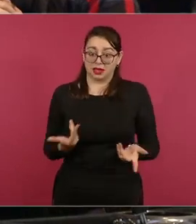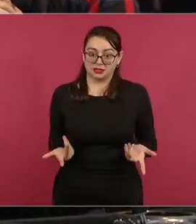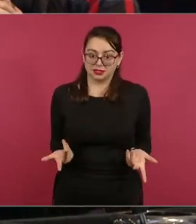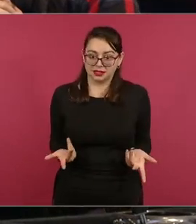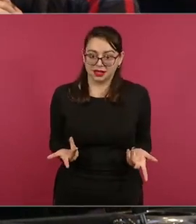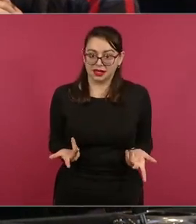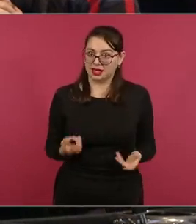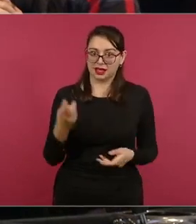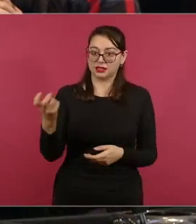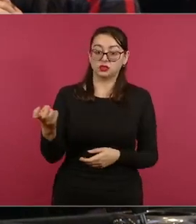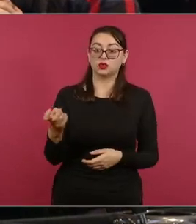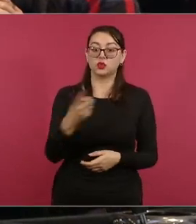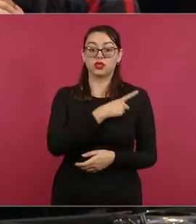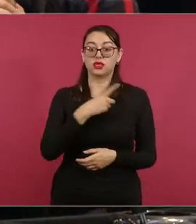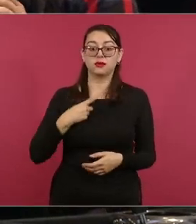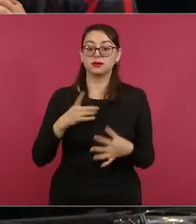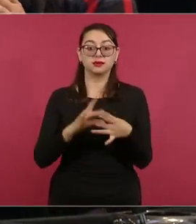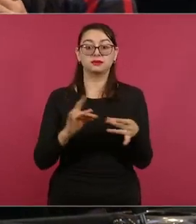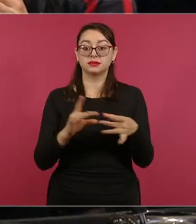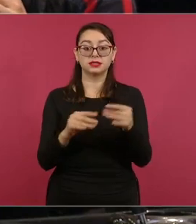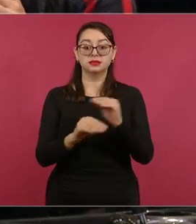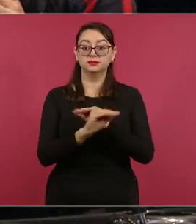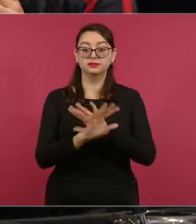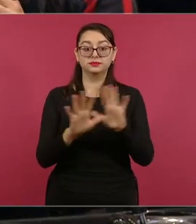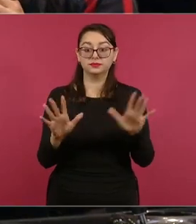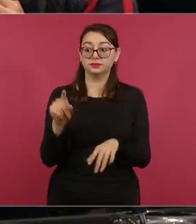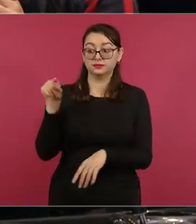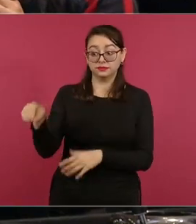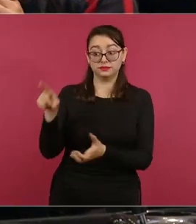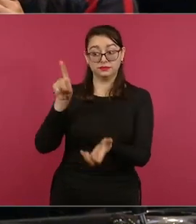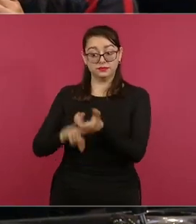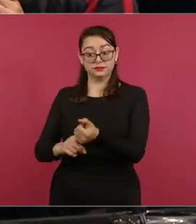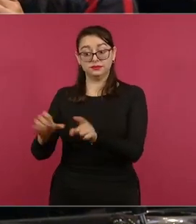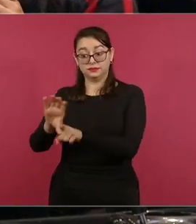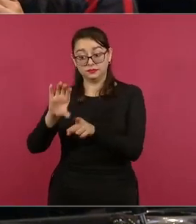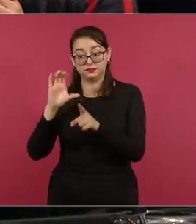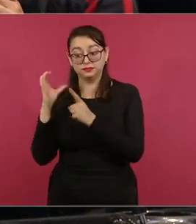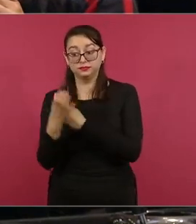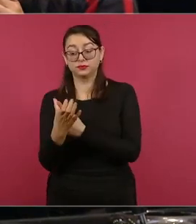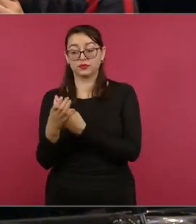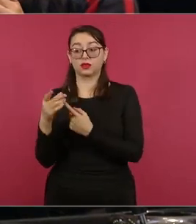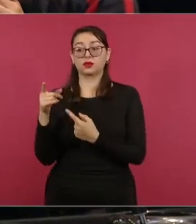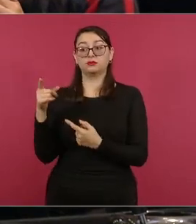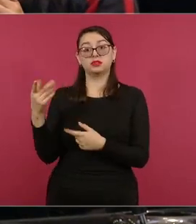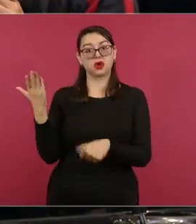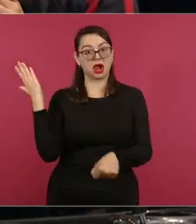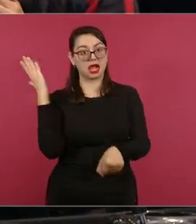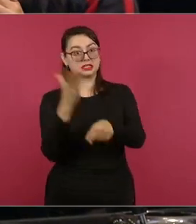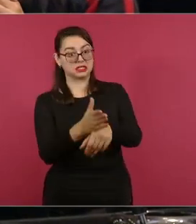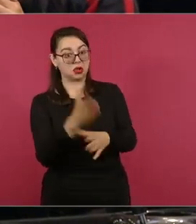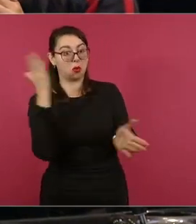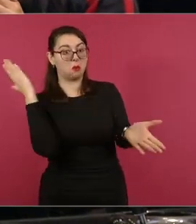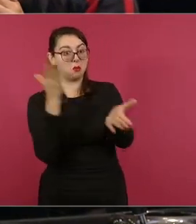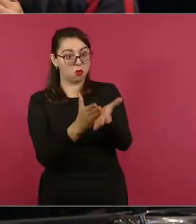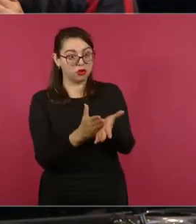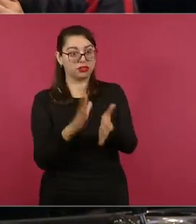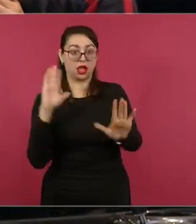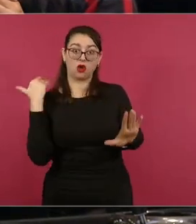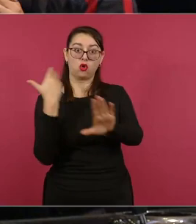solamente aclarar también que en esta comisión de quejas y denuncias que le aplica esta censura y que como usted nos está